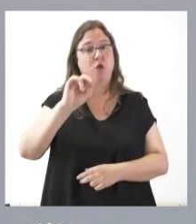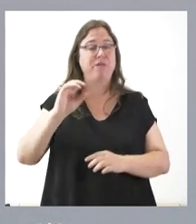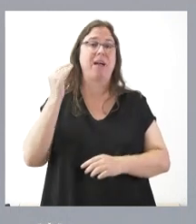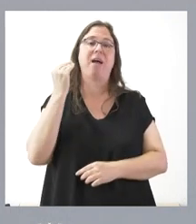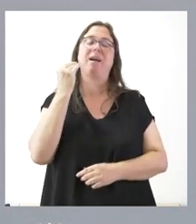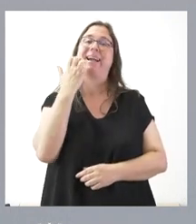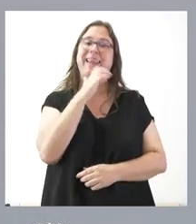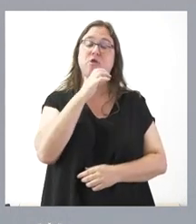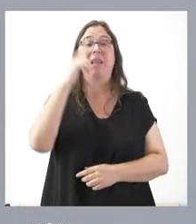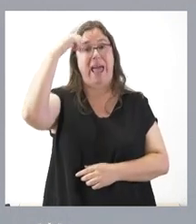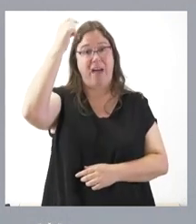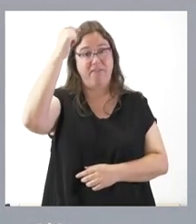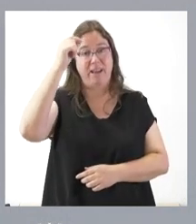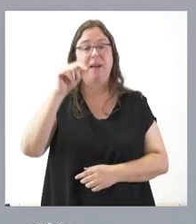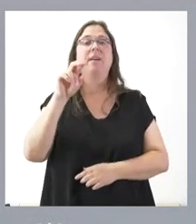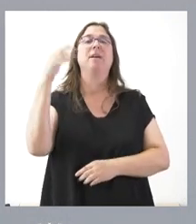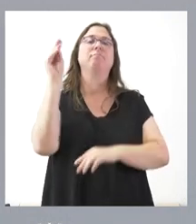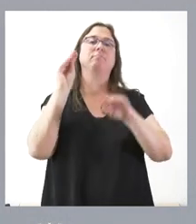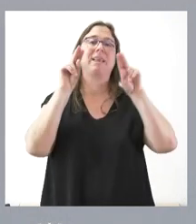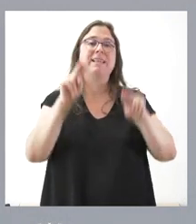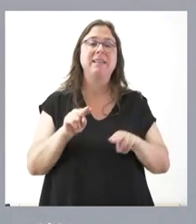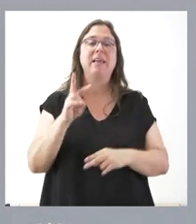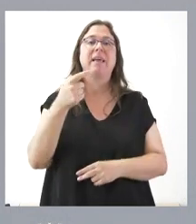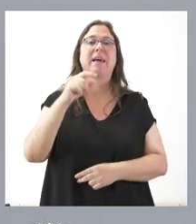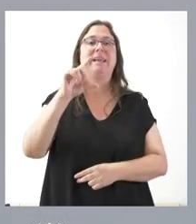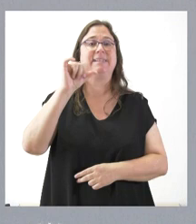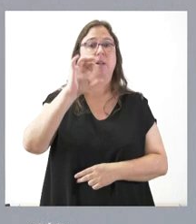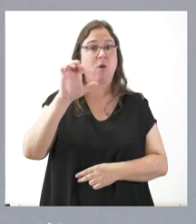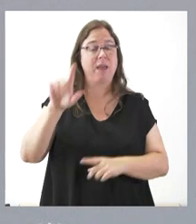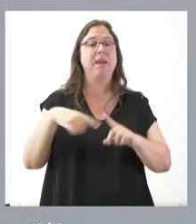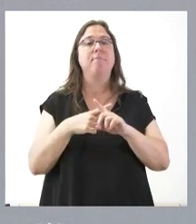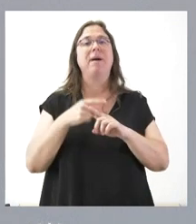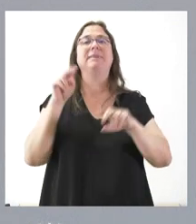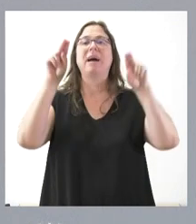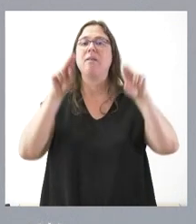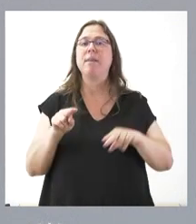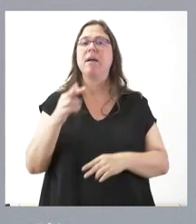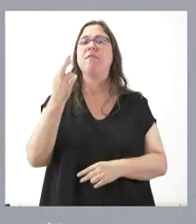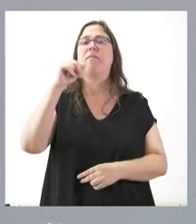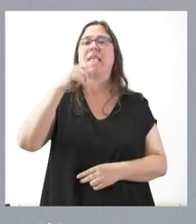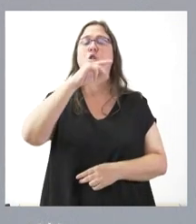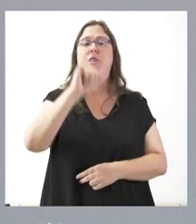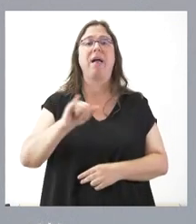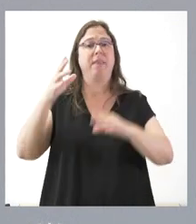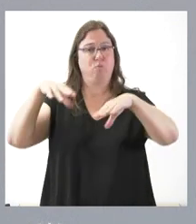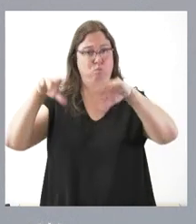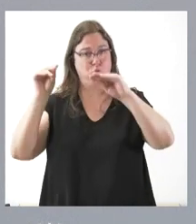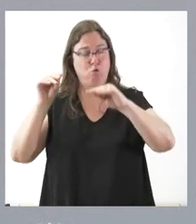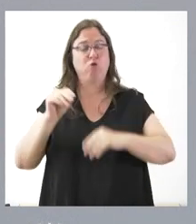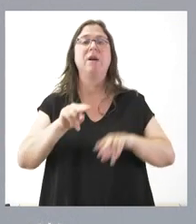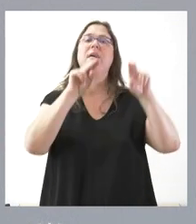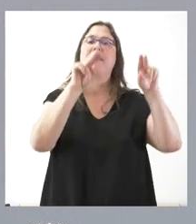en Ávila, la residencia juvenil Gil de Siloé y albergue juvenil Fernández González en Burgos, la